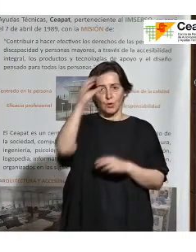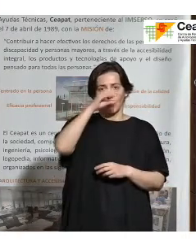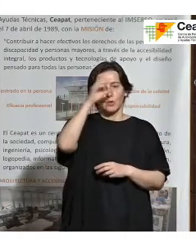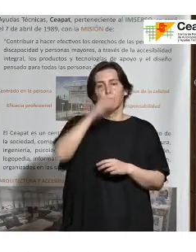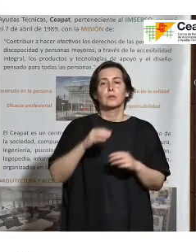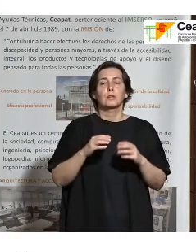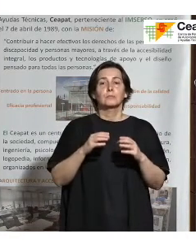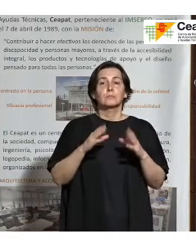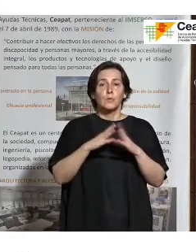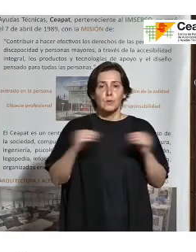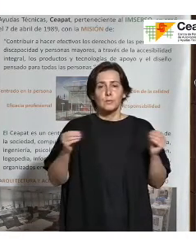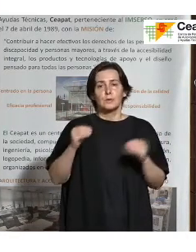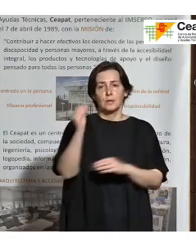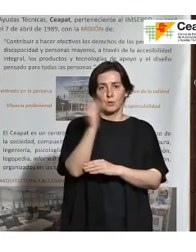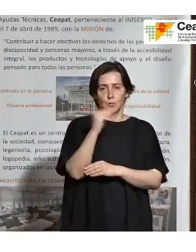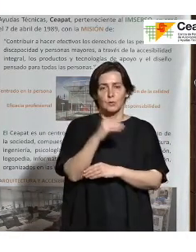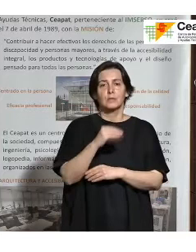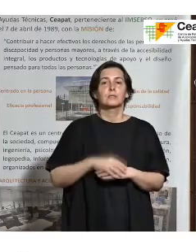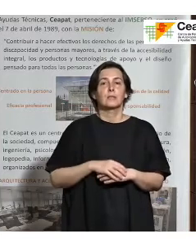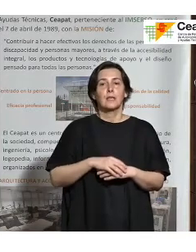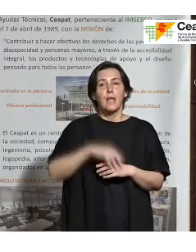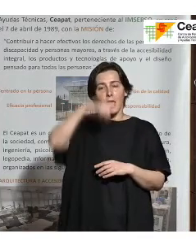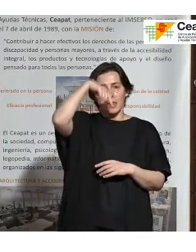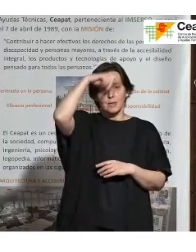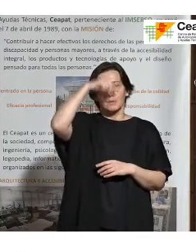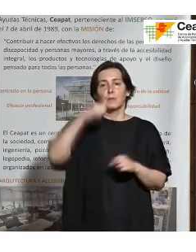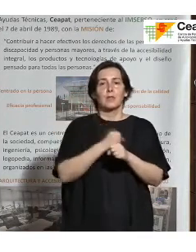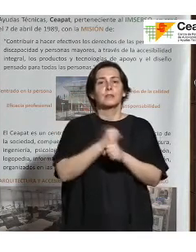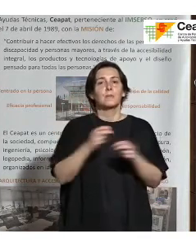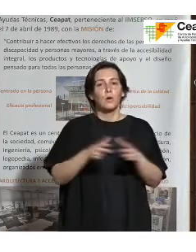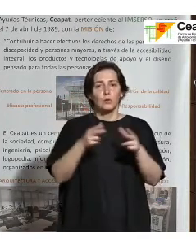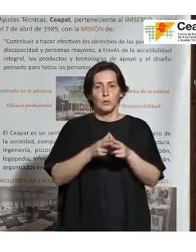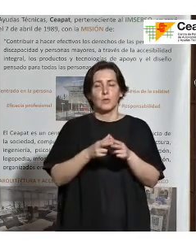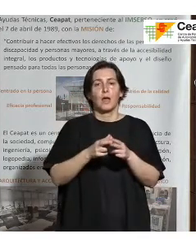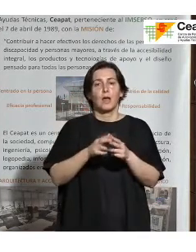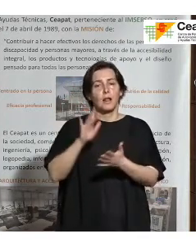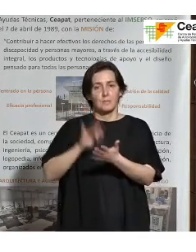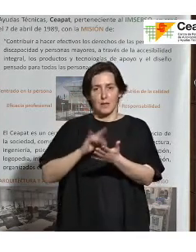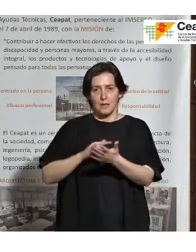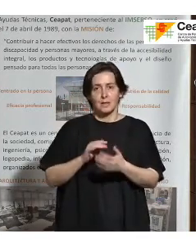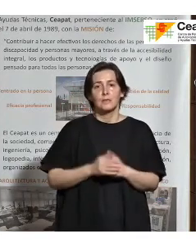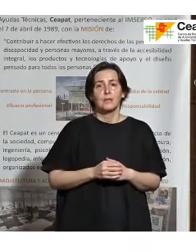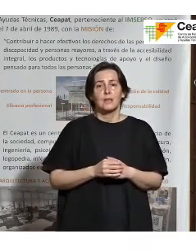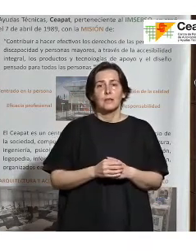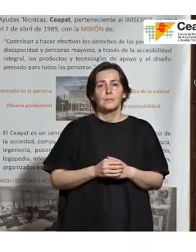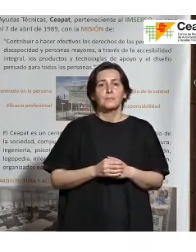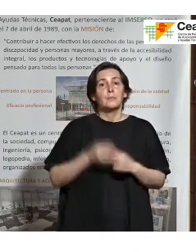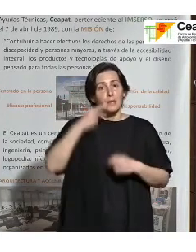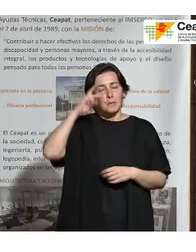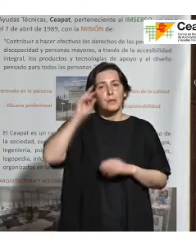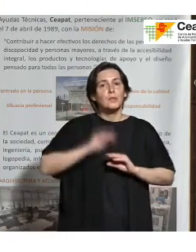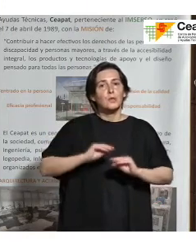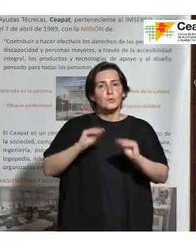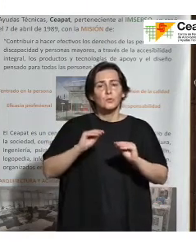Complutense, diplomada en Trabajo Social por la Universidad de Valencia y en su experiencia,